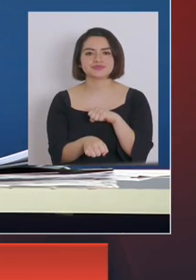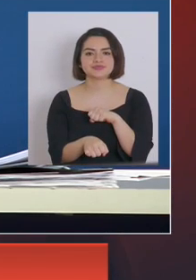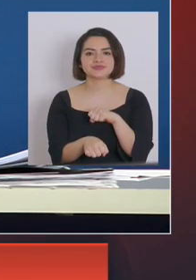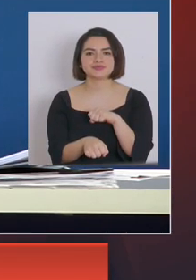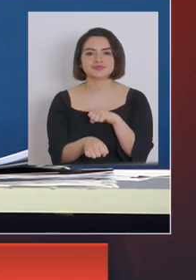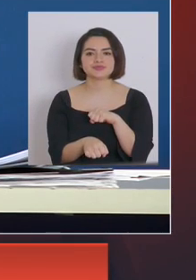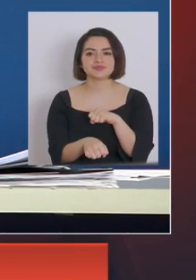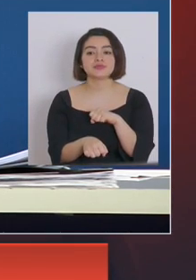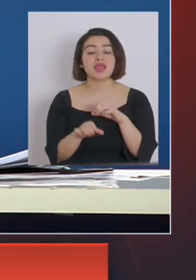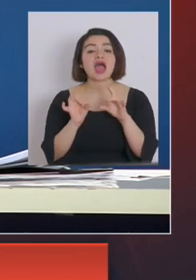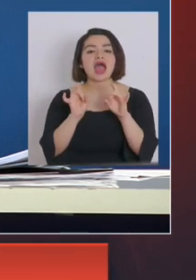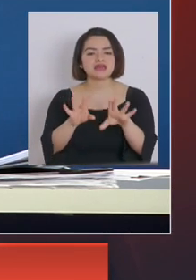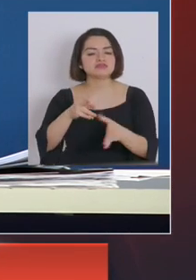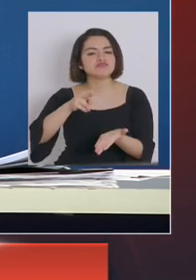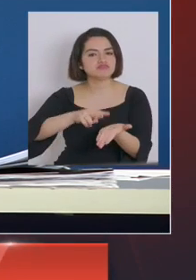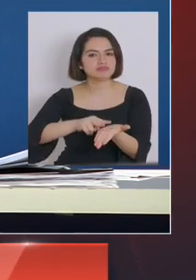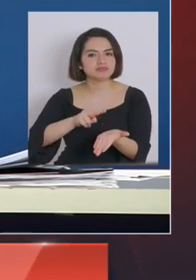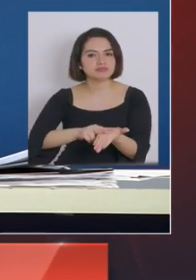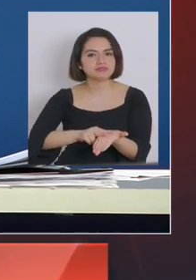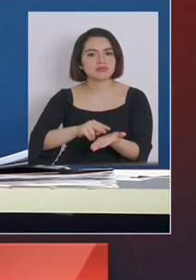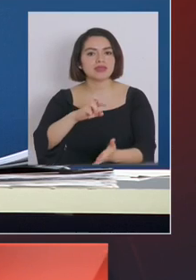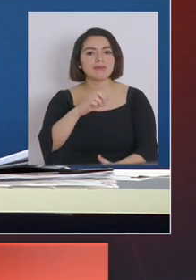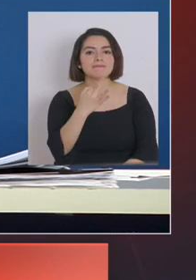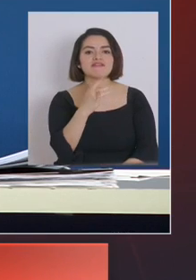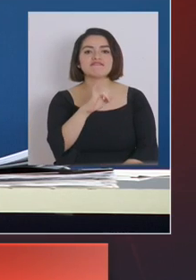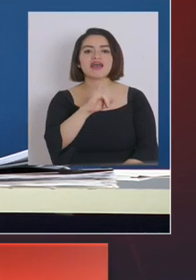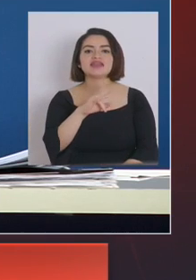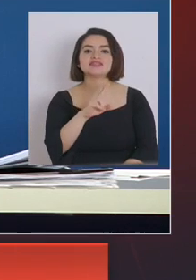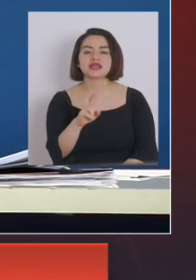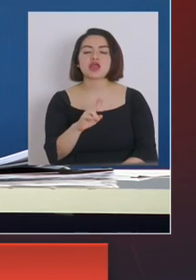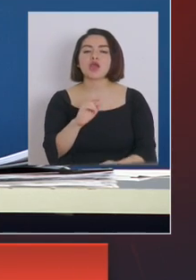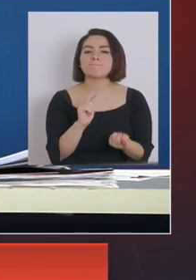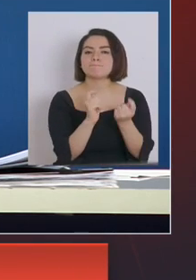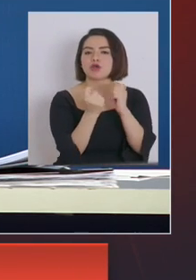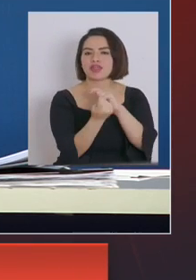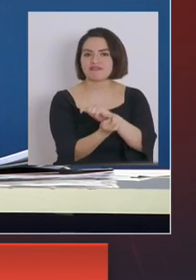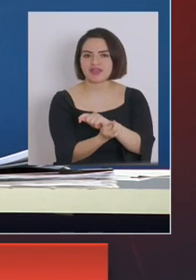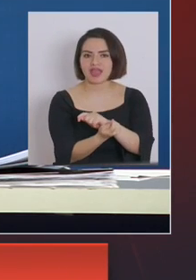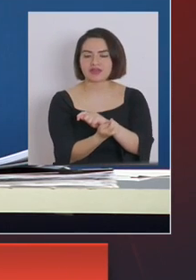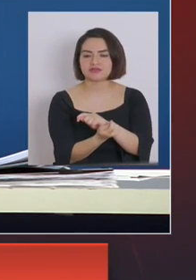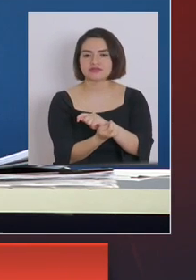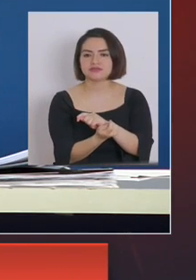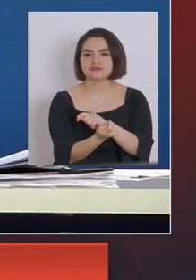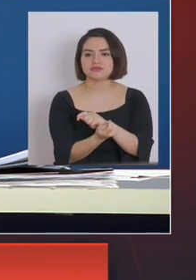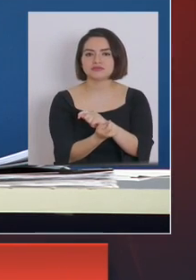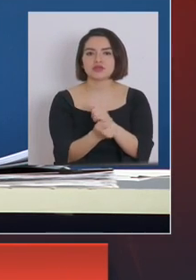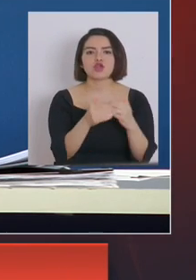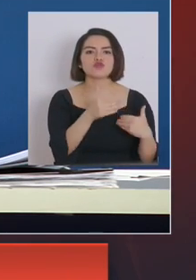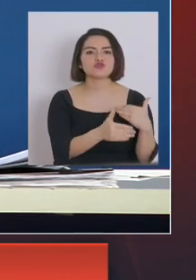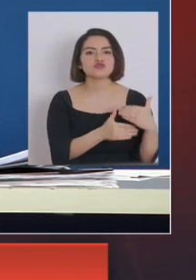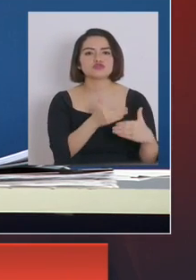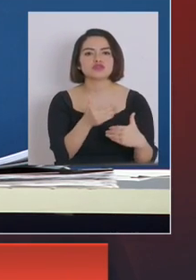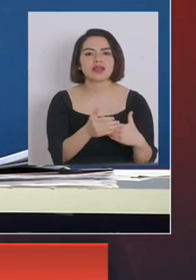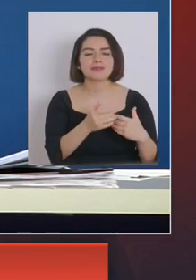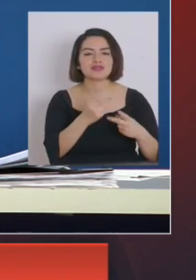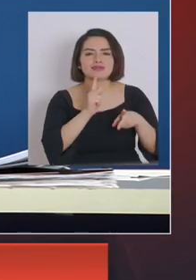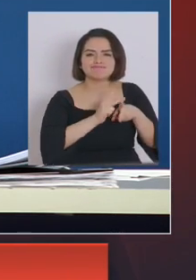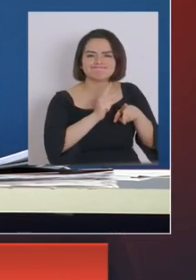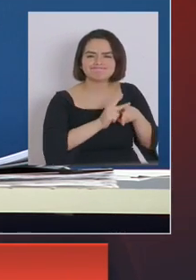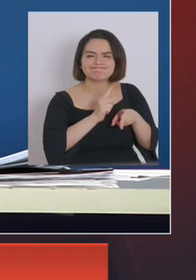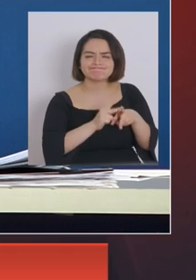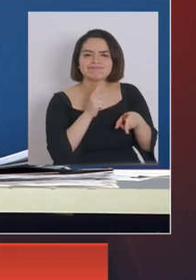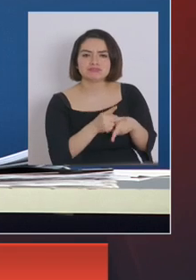así es Pfizer va a modificar la estructura de funcionamiento y fabricación